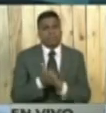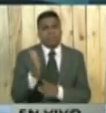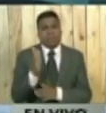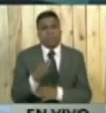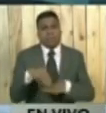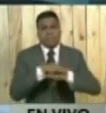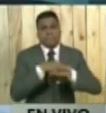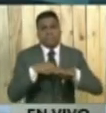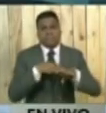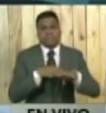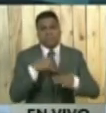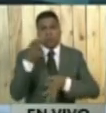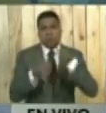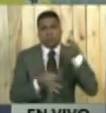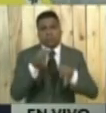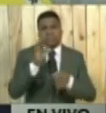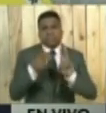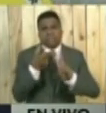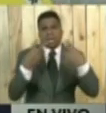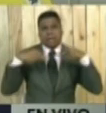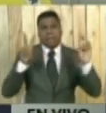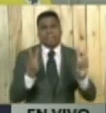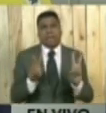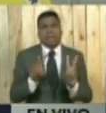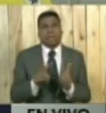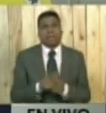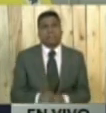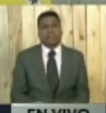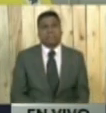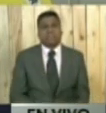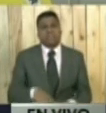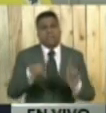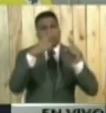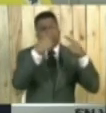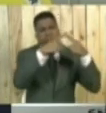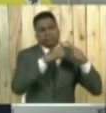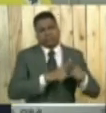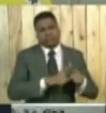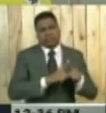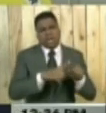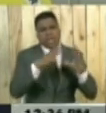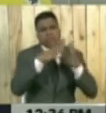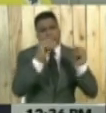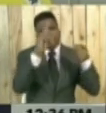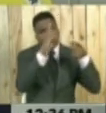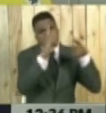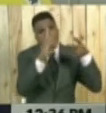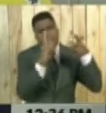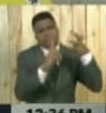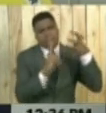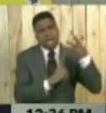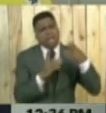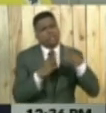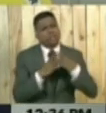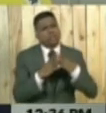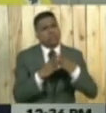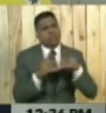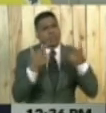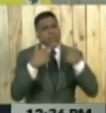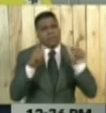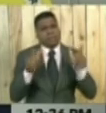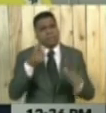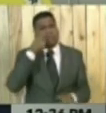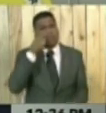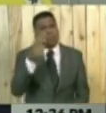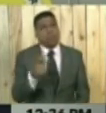Interiores, Justicia y Paz, donde el Mayor General, Néstor Reverol, ofrece detalles sobre los resultados en la aplicación de la Operación de Liberación del Pueblo,